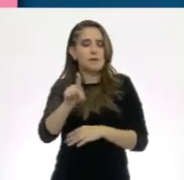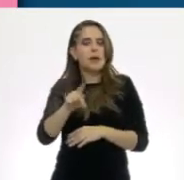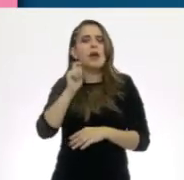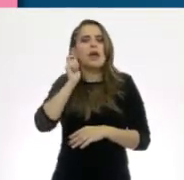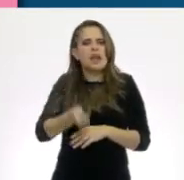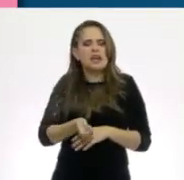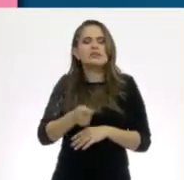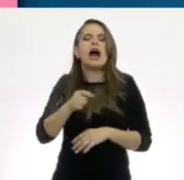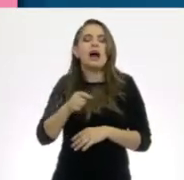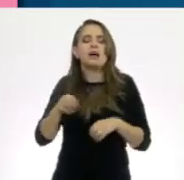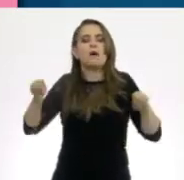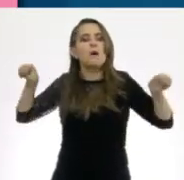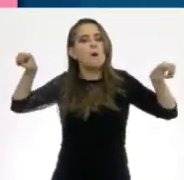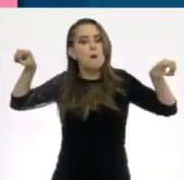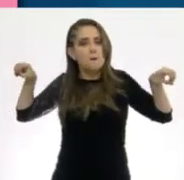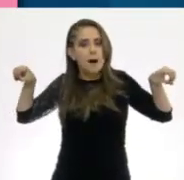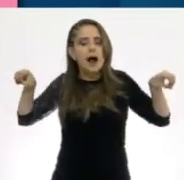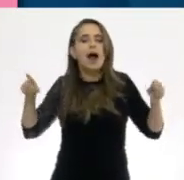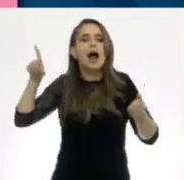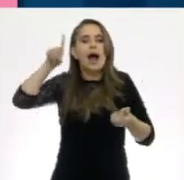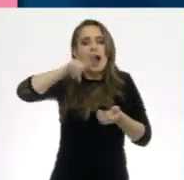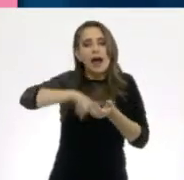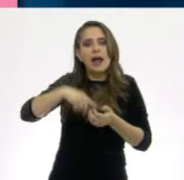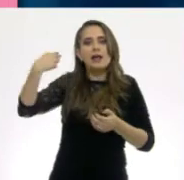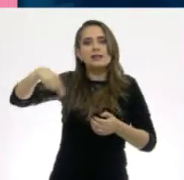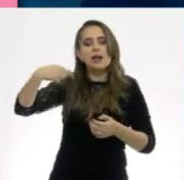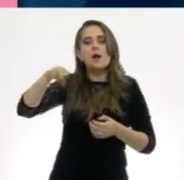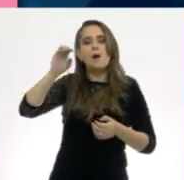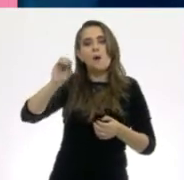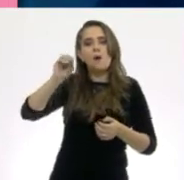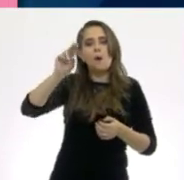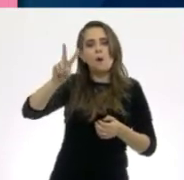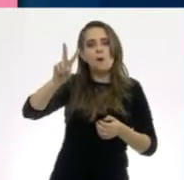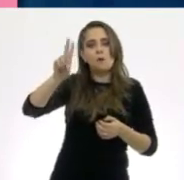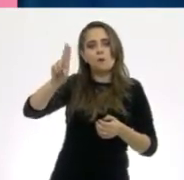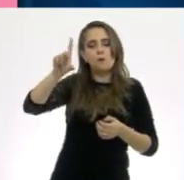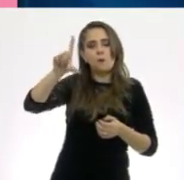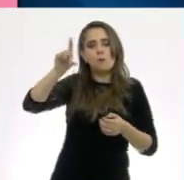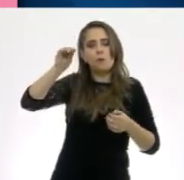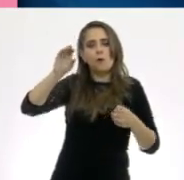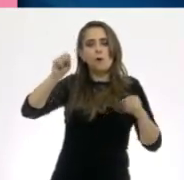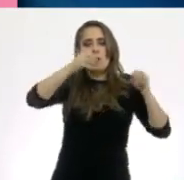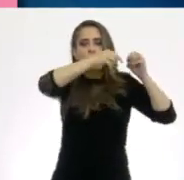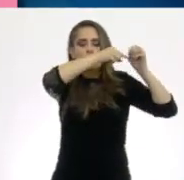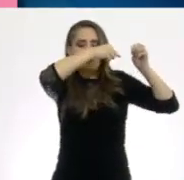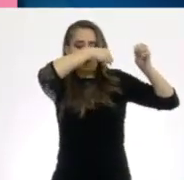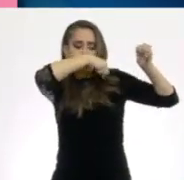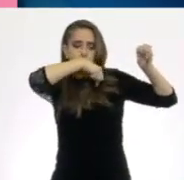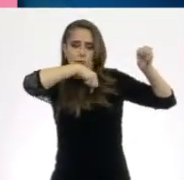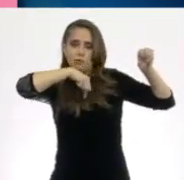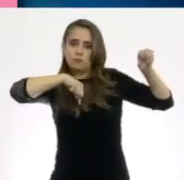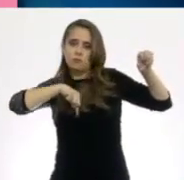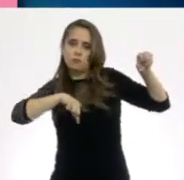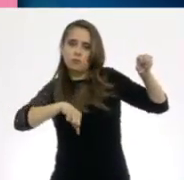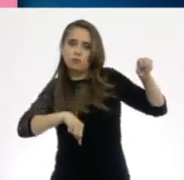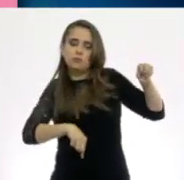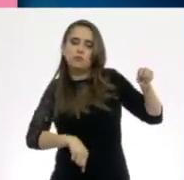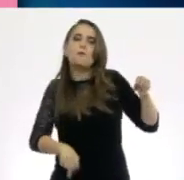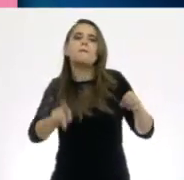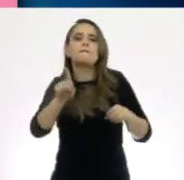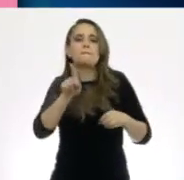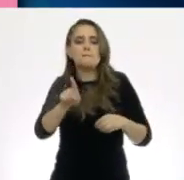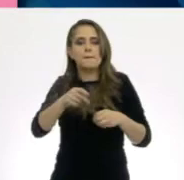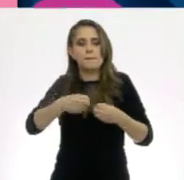ovarios liberan células llamadas óvulos? Y este proceso dura más o menos 28 días.